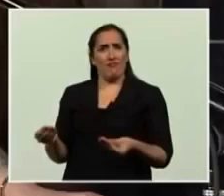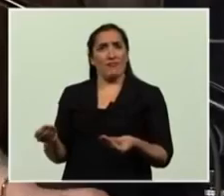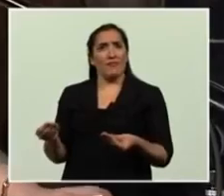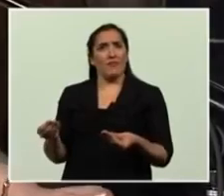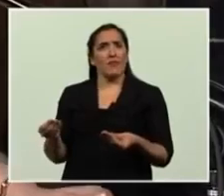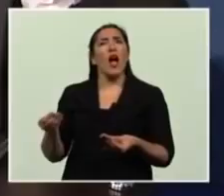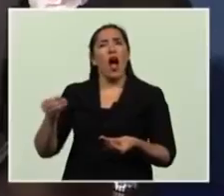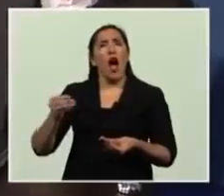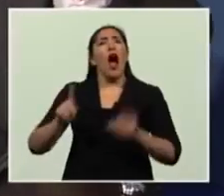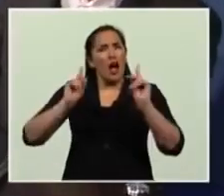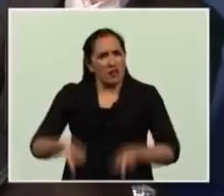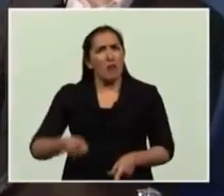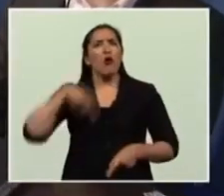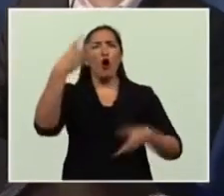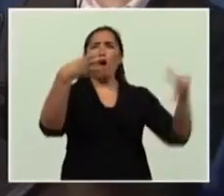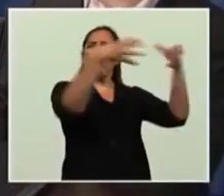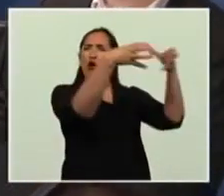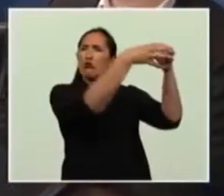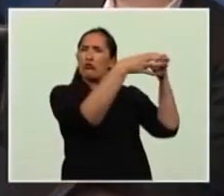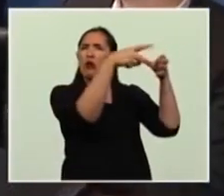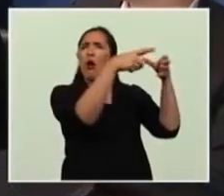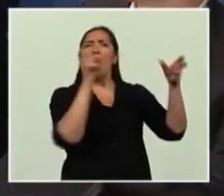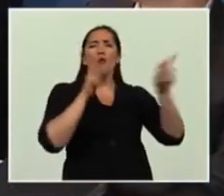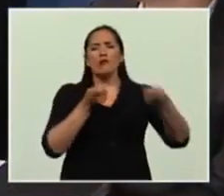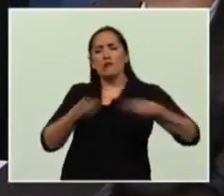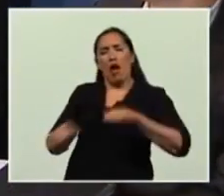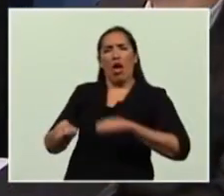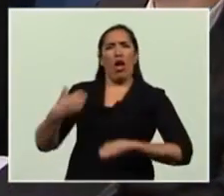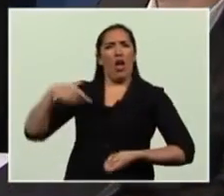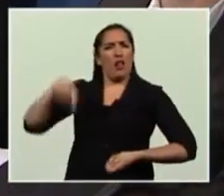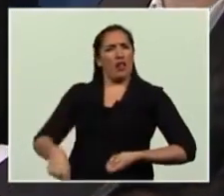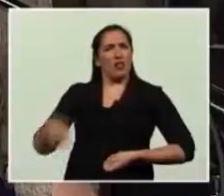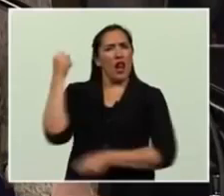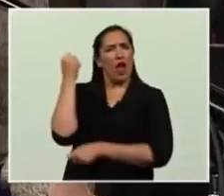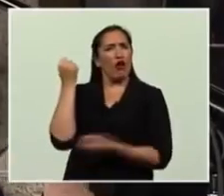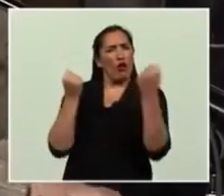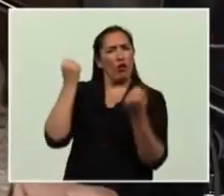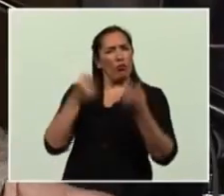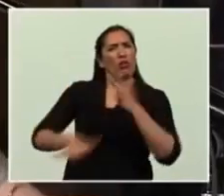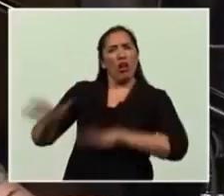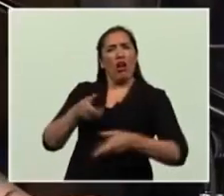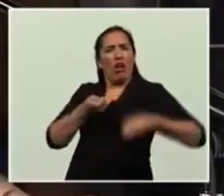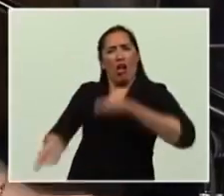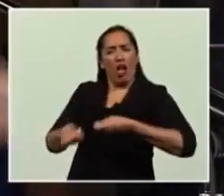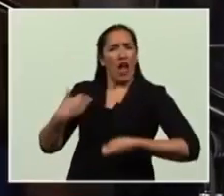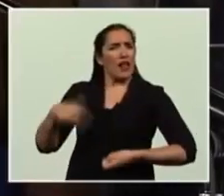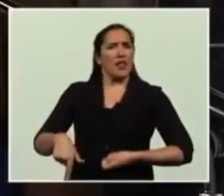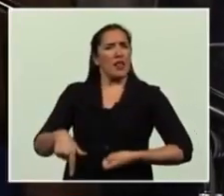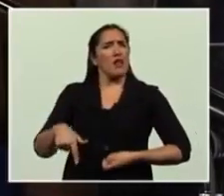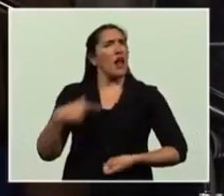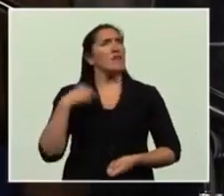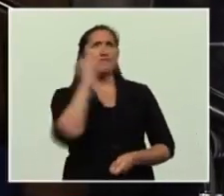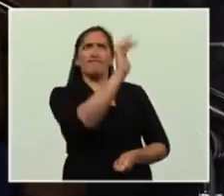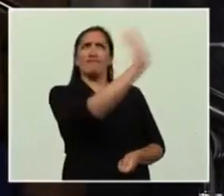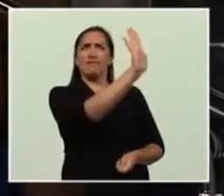pretenden subordinar económicamente a la Argentina, decirles que hay una sociedad que